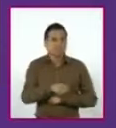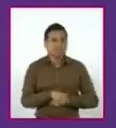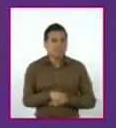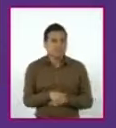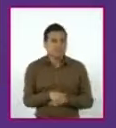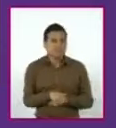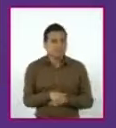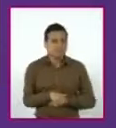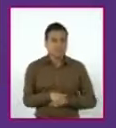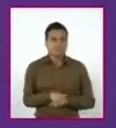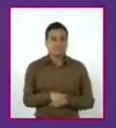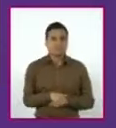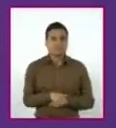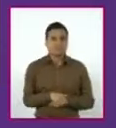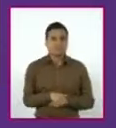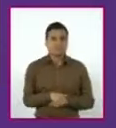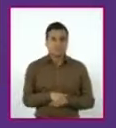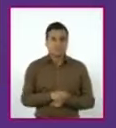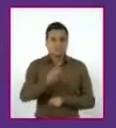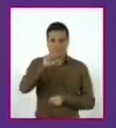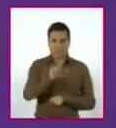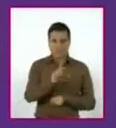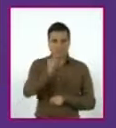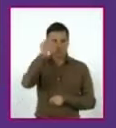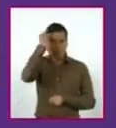¿Por qué se eleva la potencia 2?